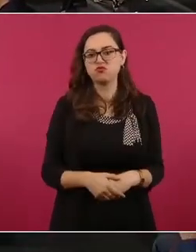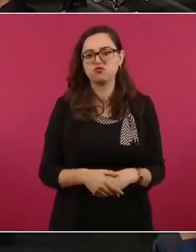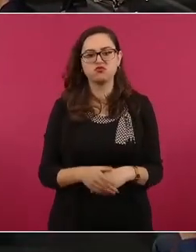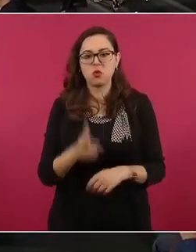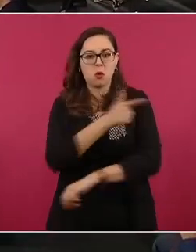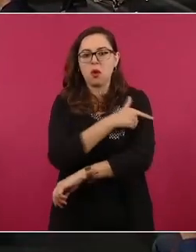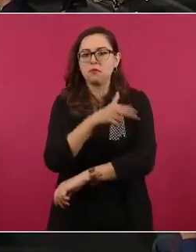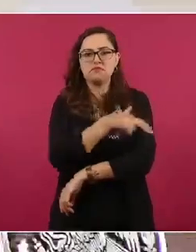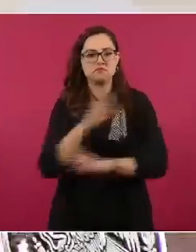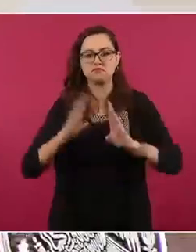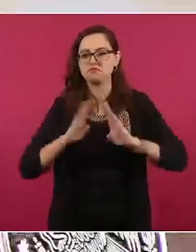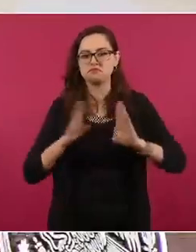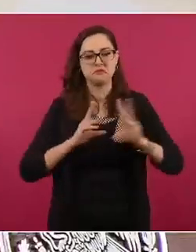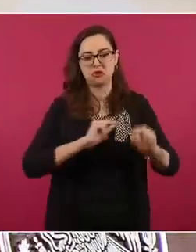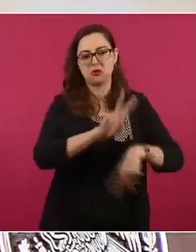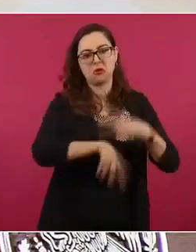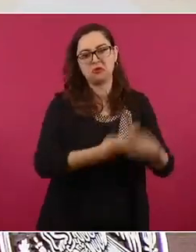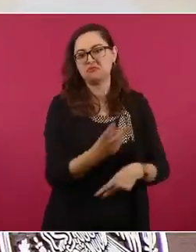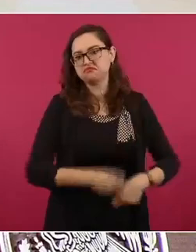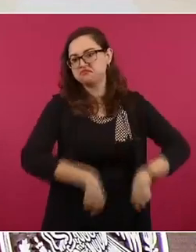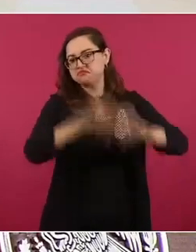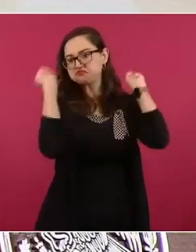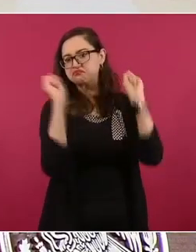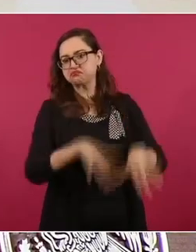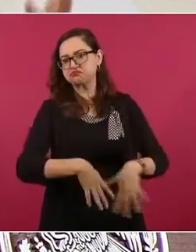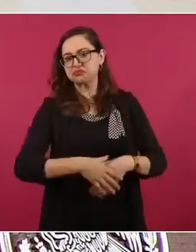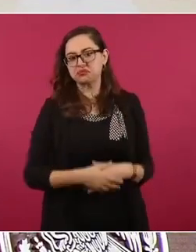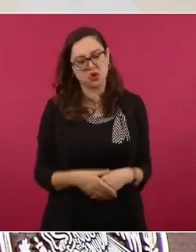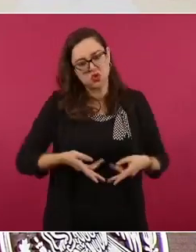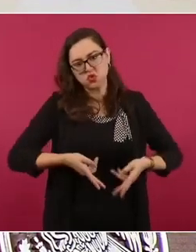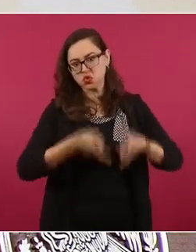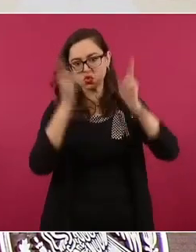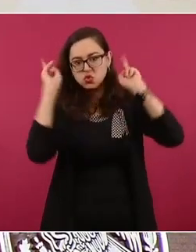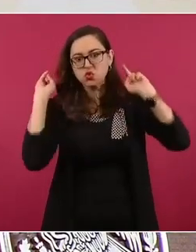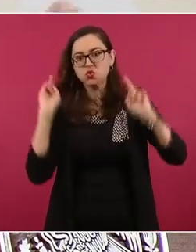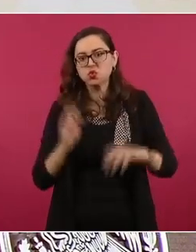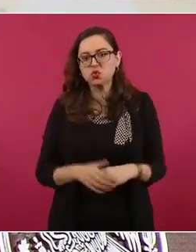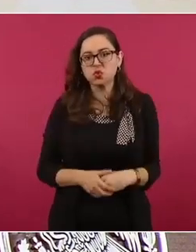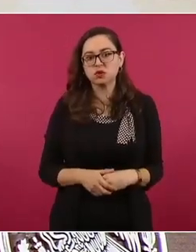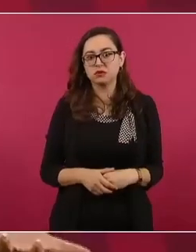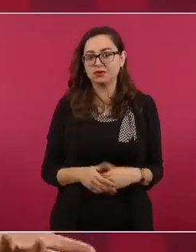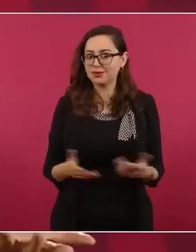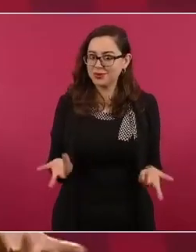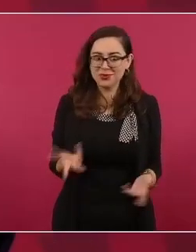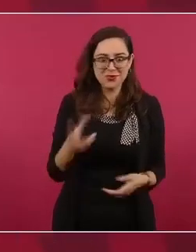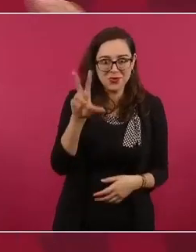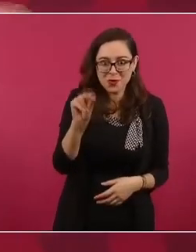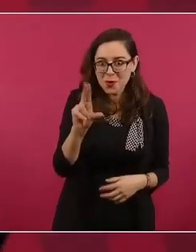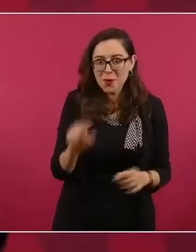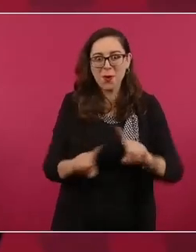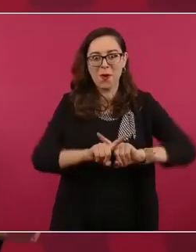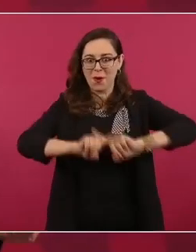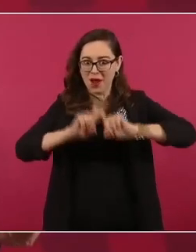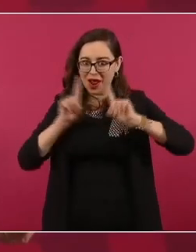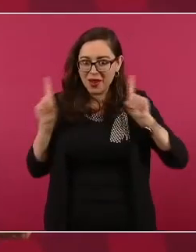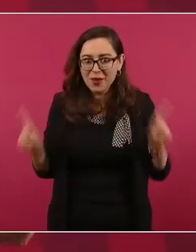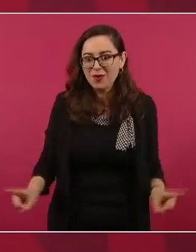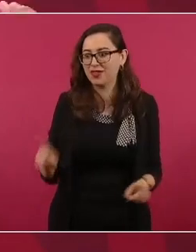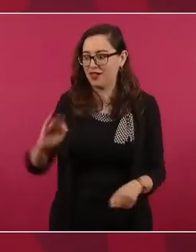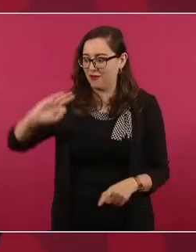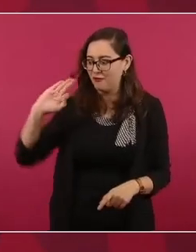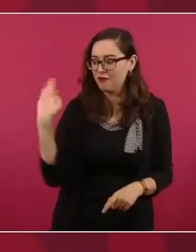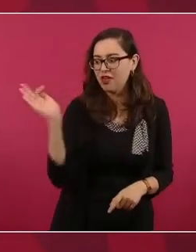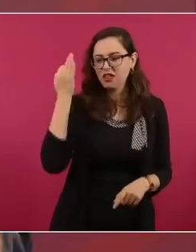Ejército. Es de los estados en donde hay más presencia de la federación, porque se necesita,